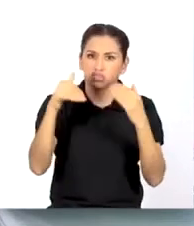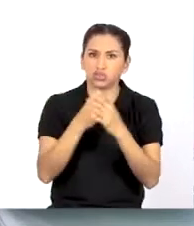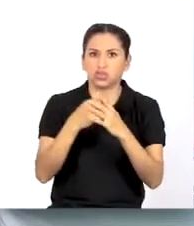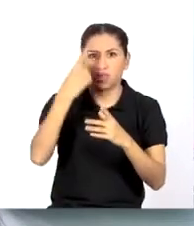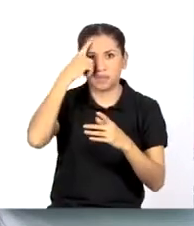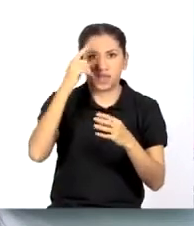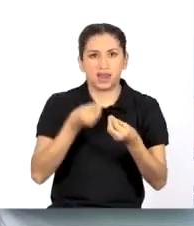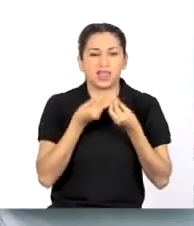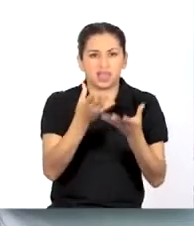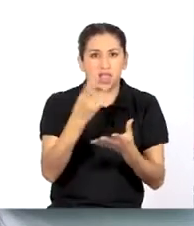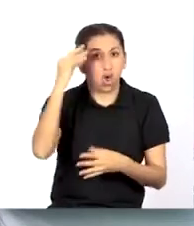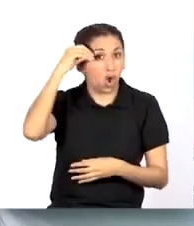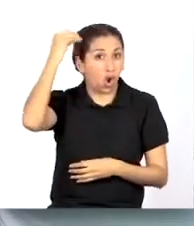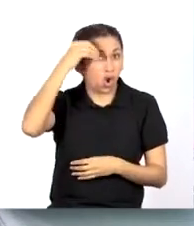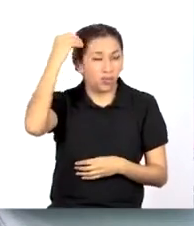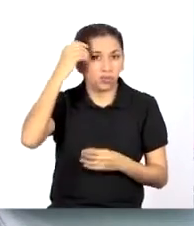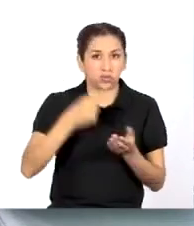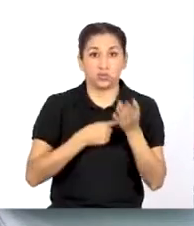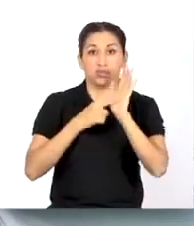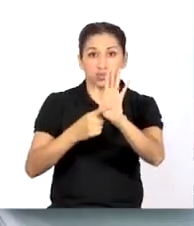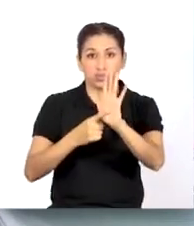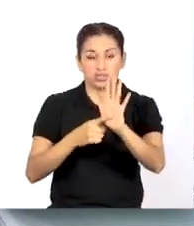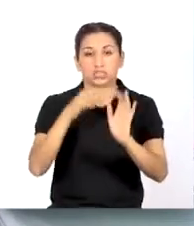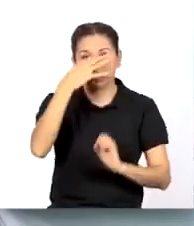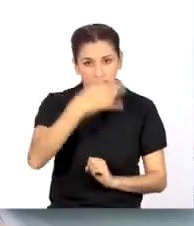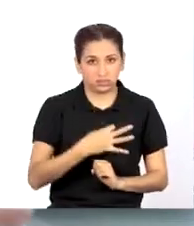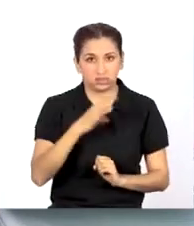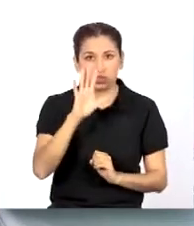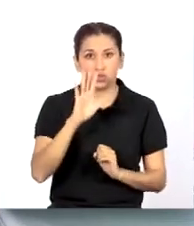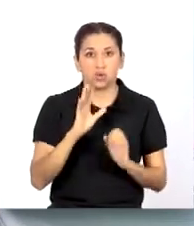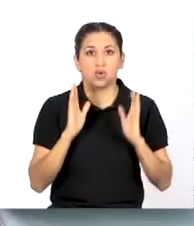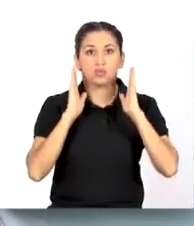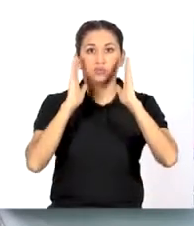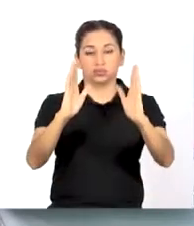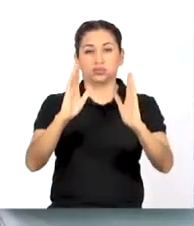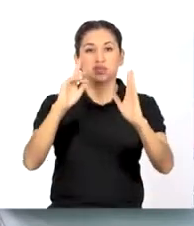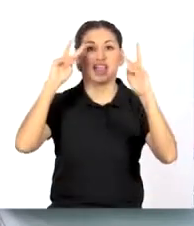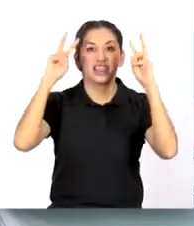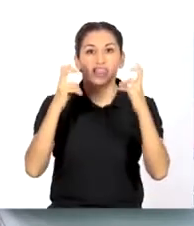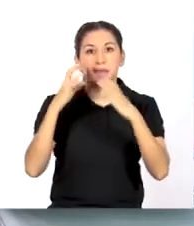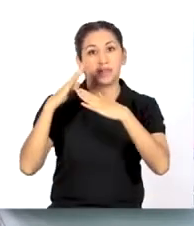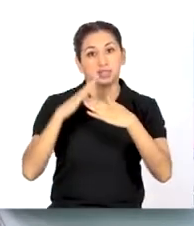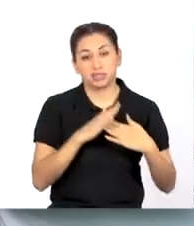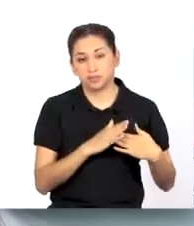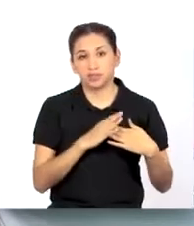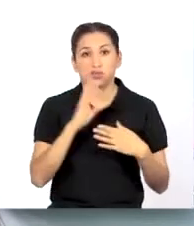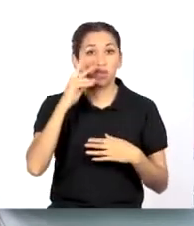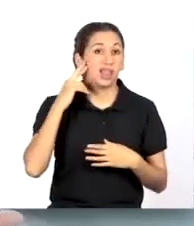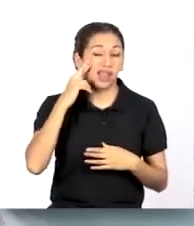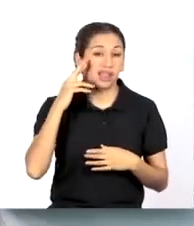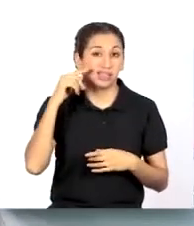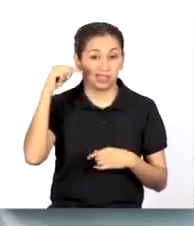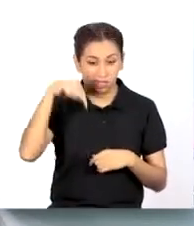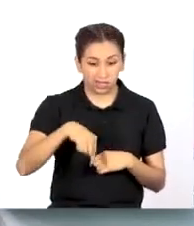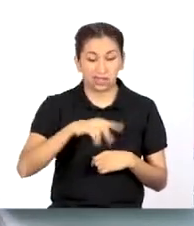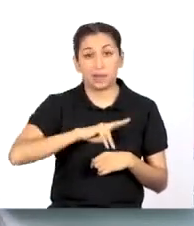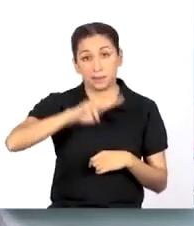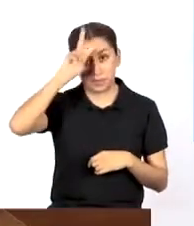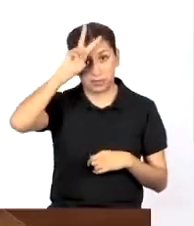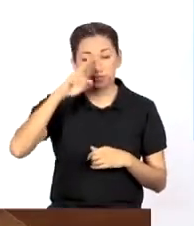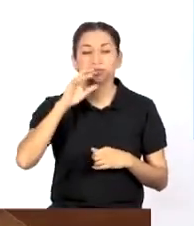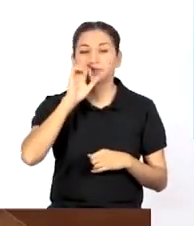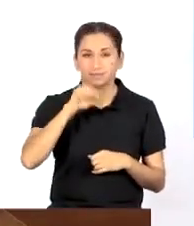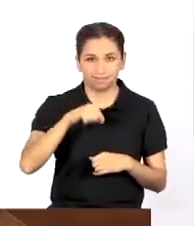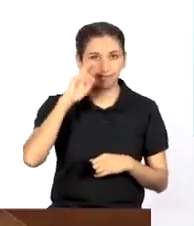oficiales para formular opiniones que demuestran y justifican nuestra posición frente a temas como la discriminación étnica en nuestro país.